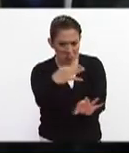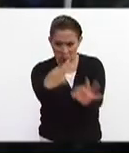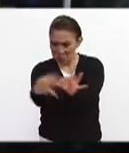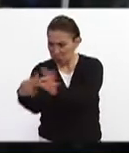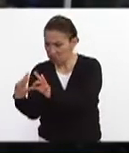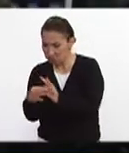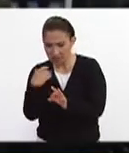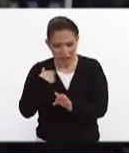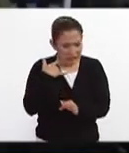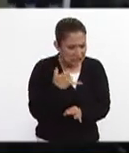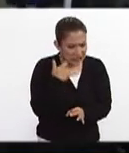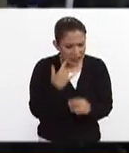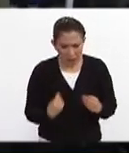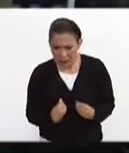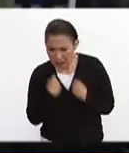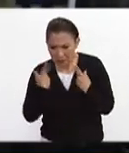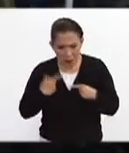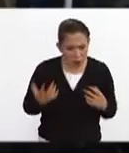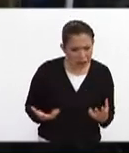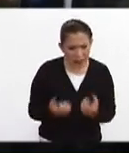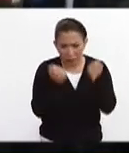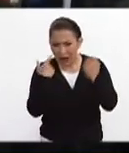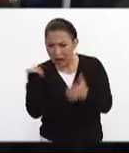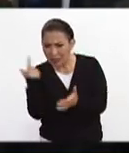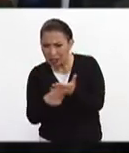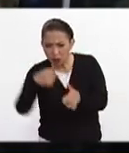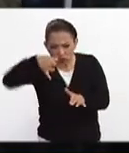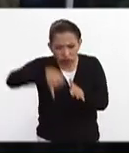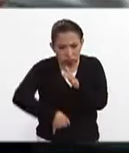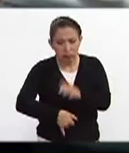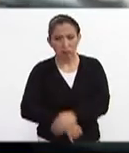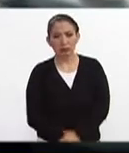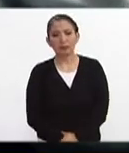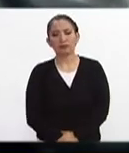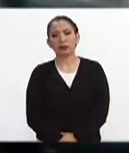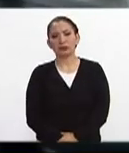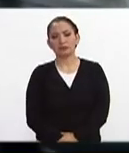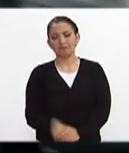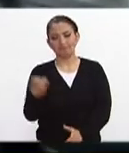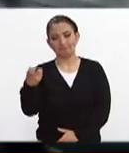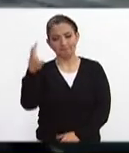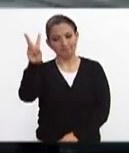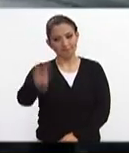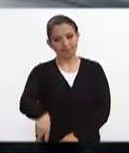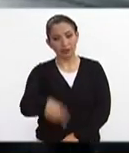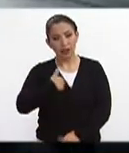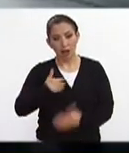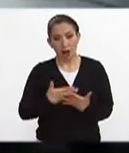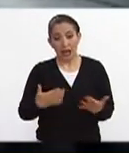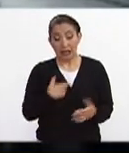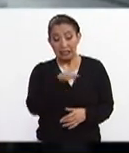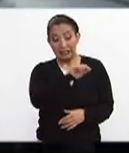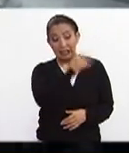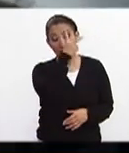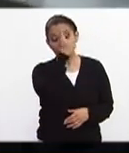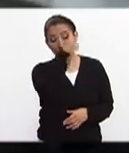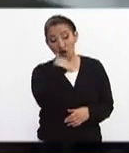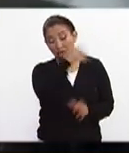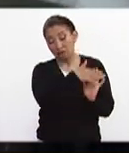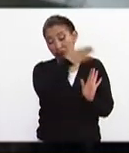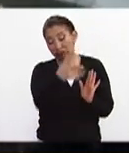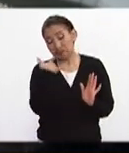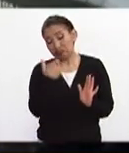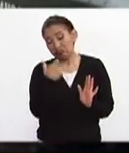tratando de recuperar vidas humanas de entre los escombros. Este dato es correcto. Hoy estamos por cumplir 72 horas